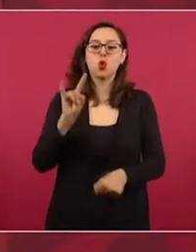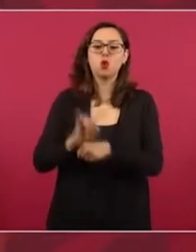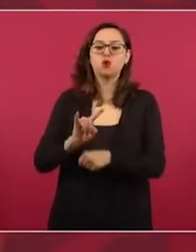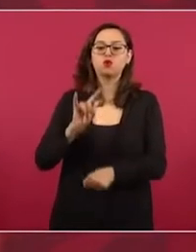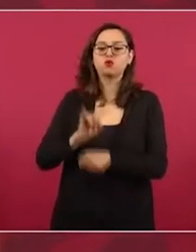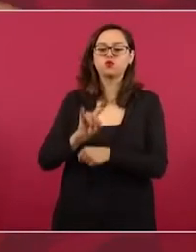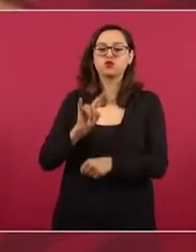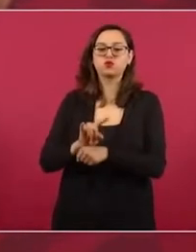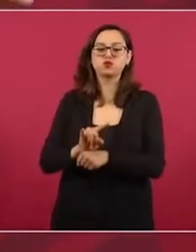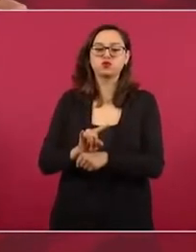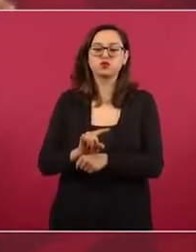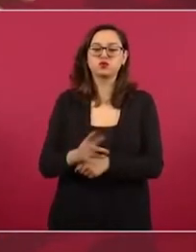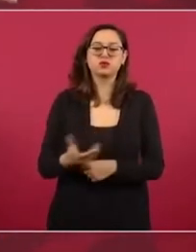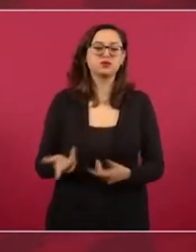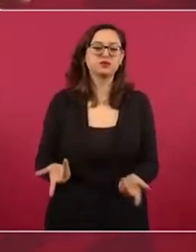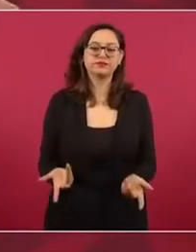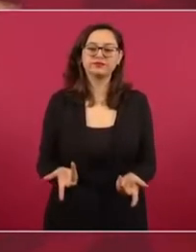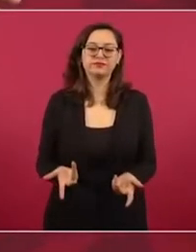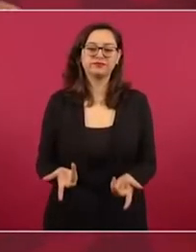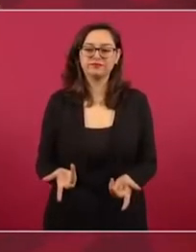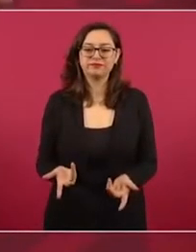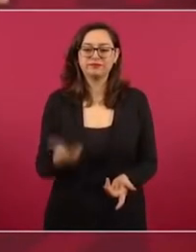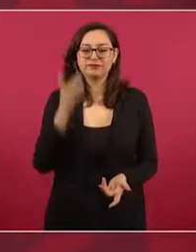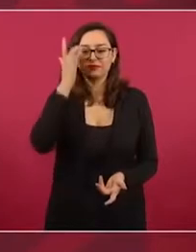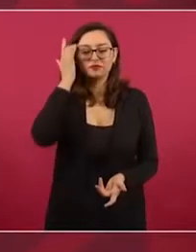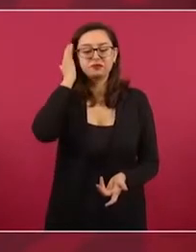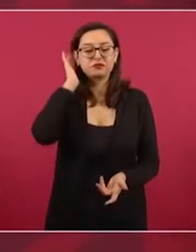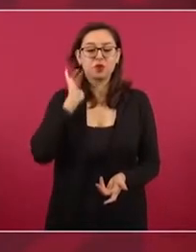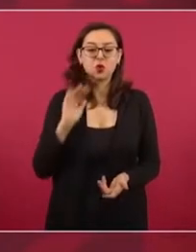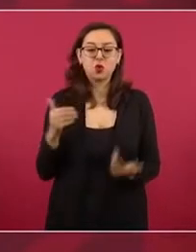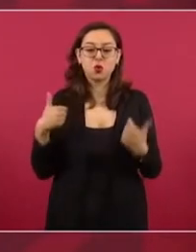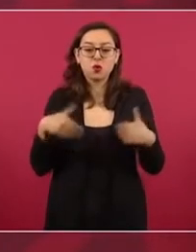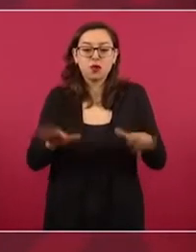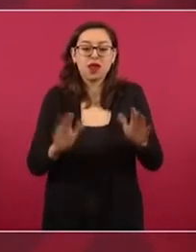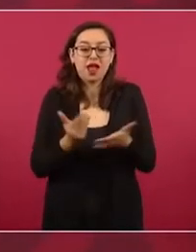ya hubiésemos llegado a acuerdos con ellos.